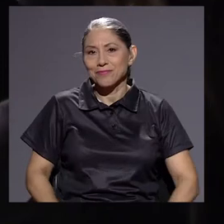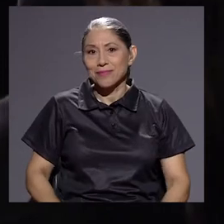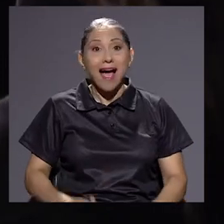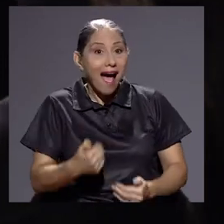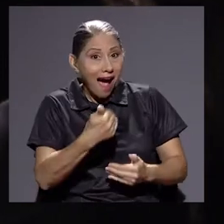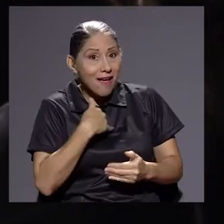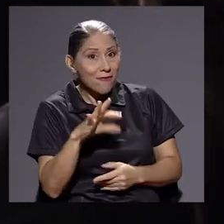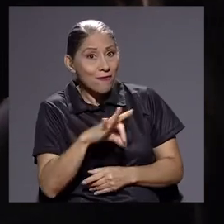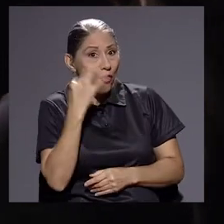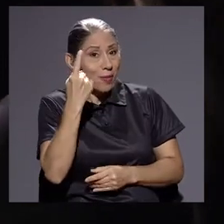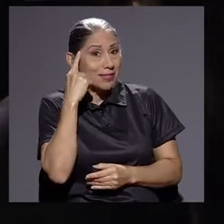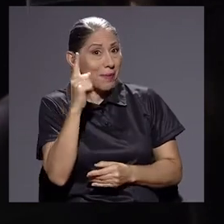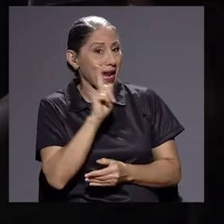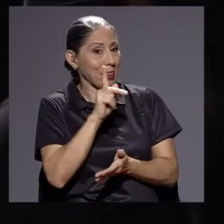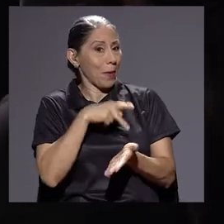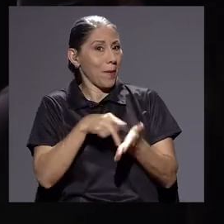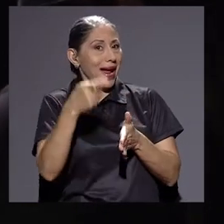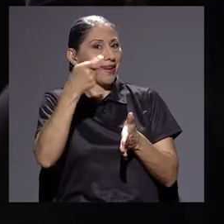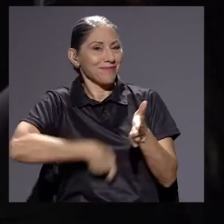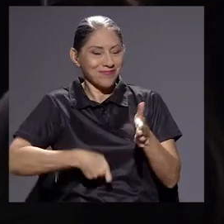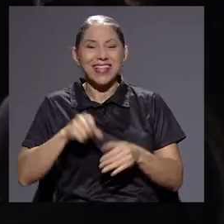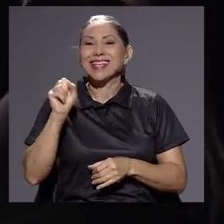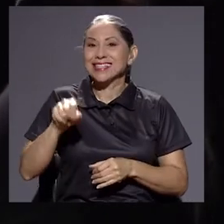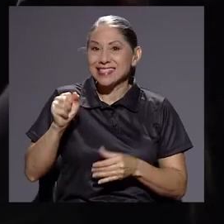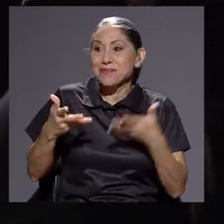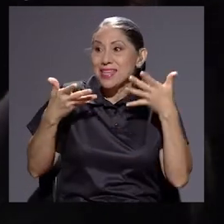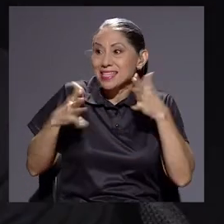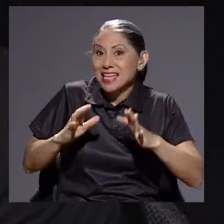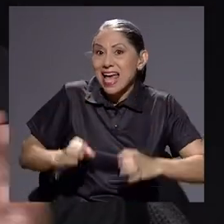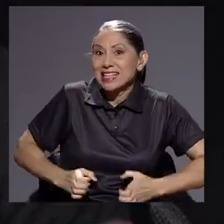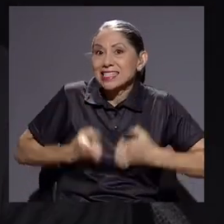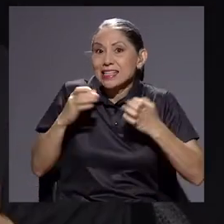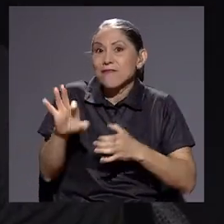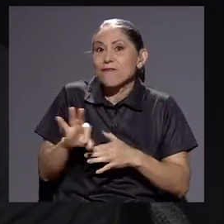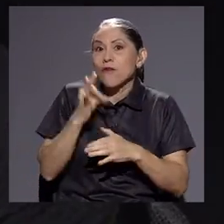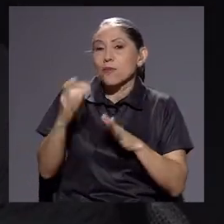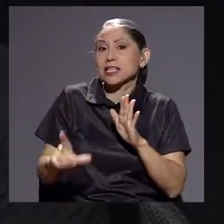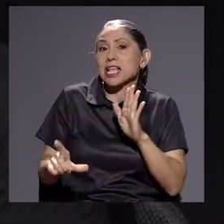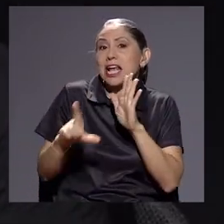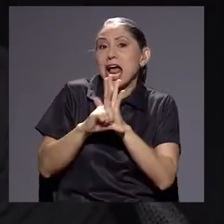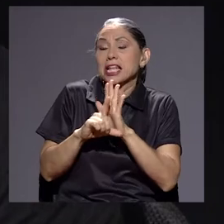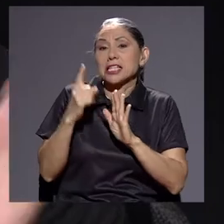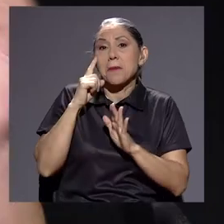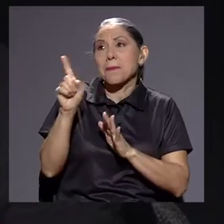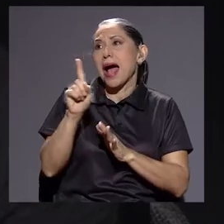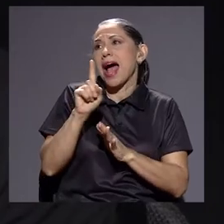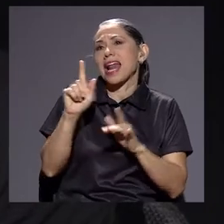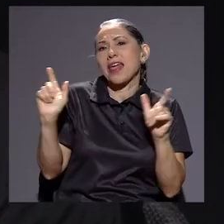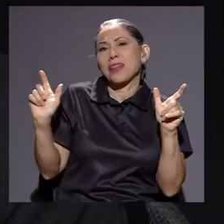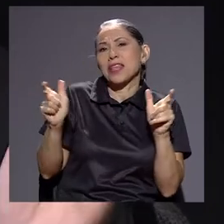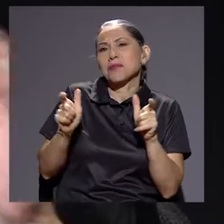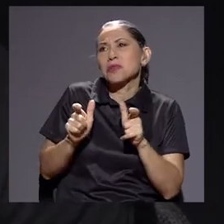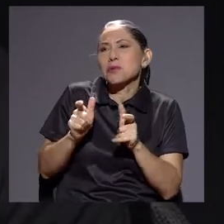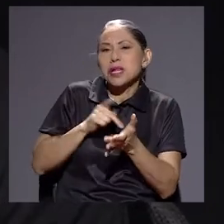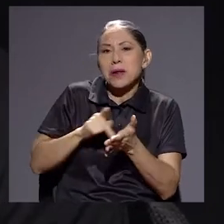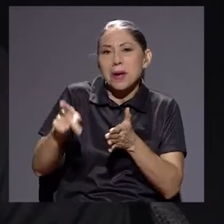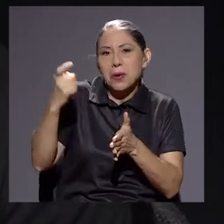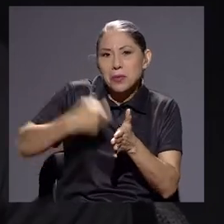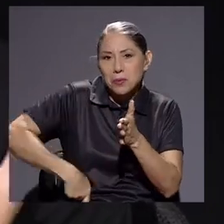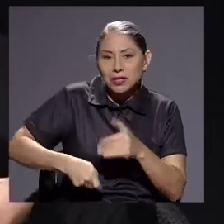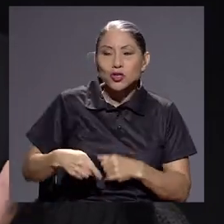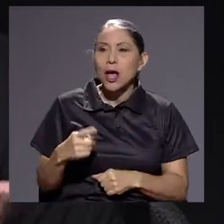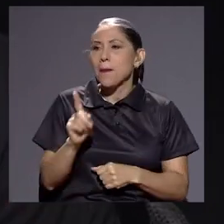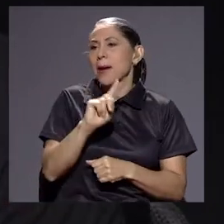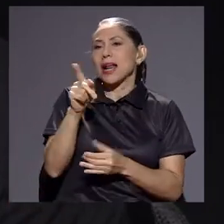hacer? Existen portillos. Es usar los portillos legales que ya existen para no pagar, para disminuir, para...